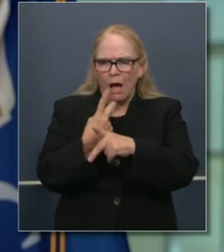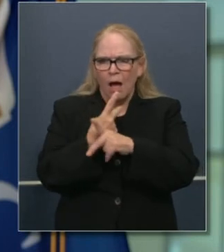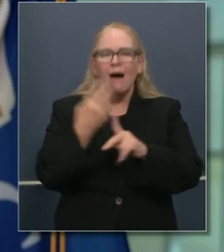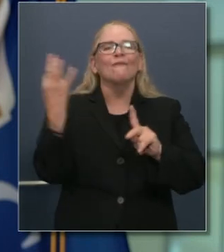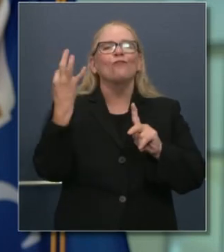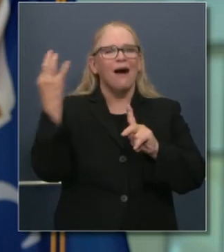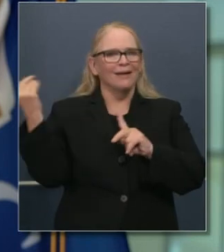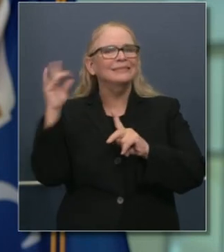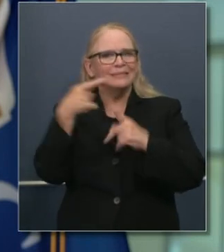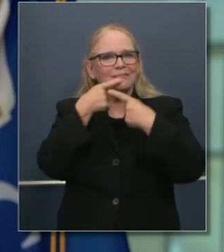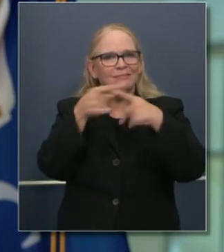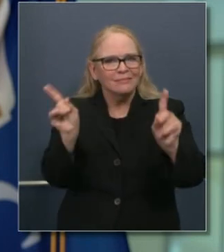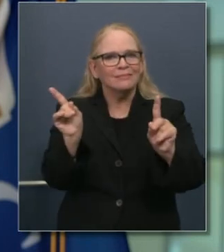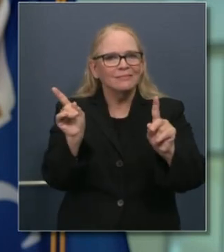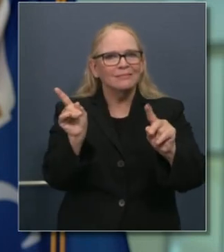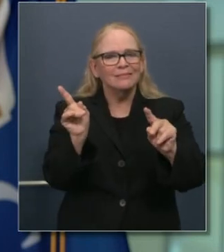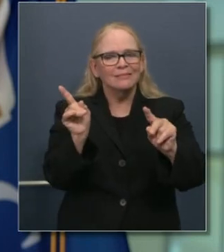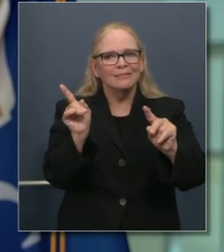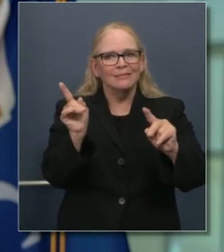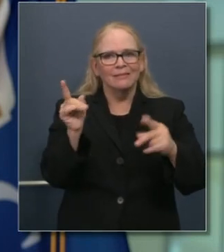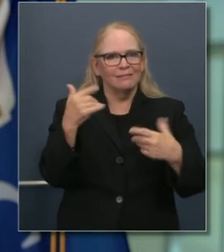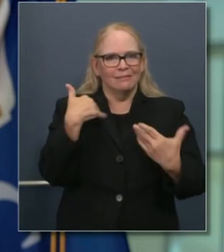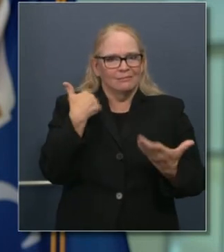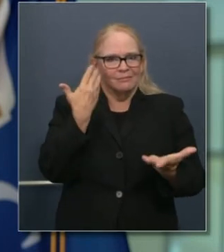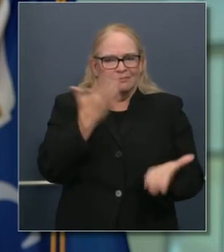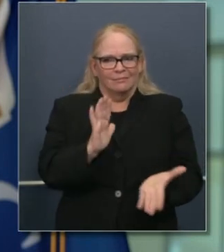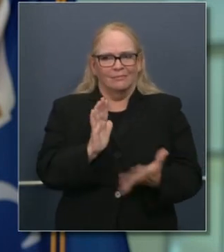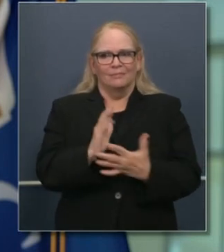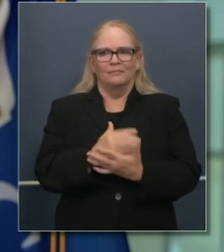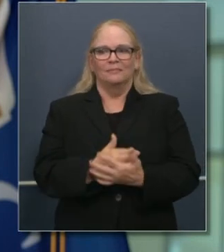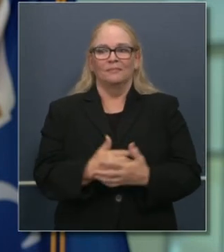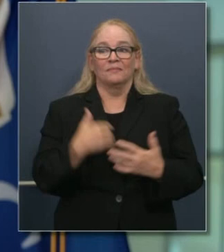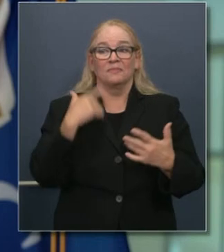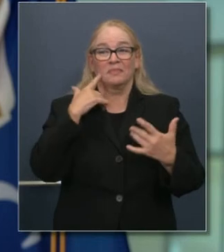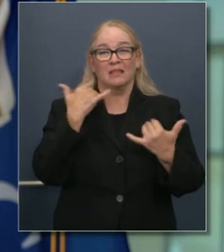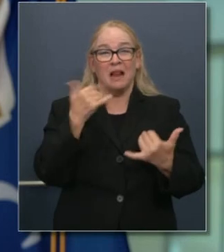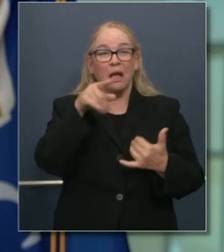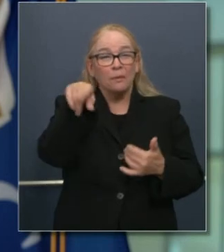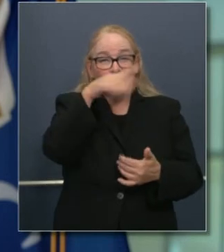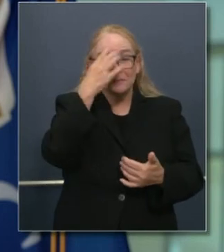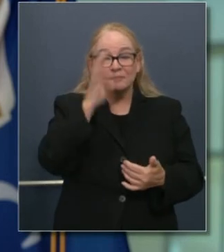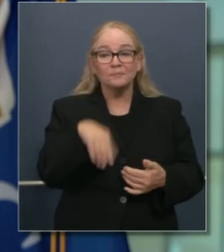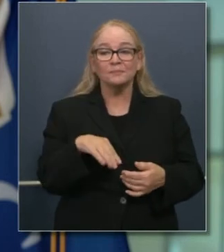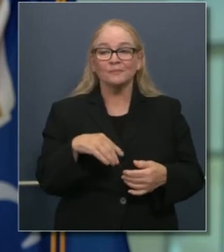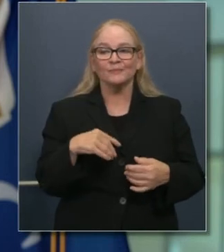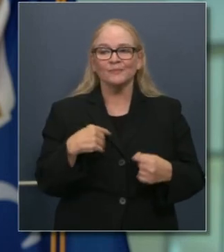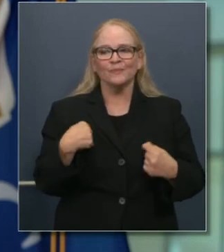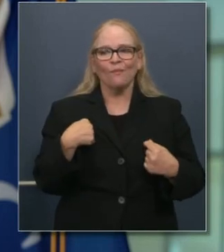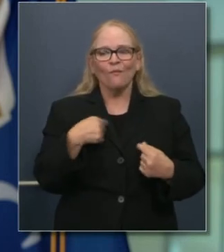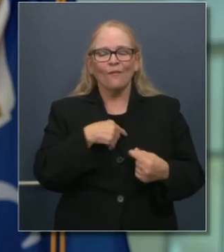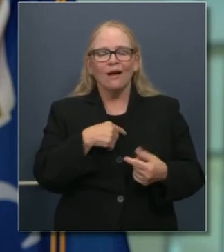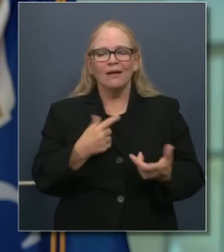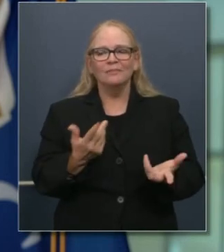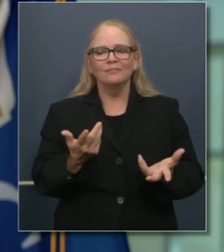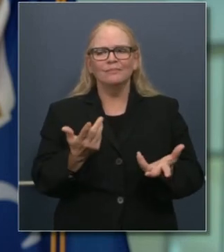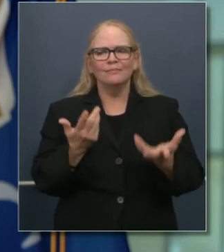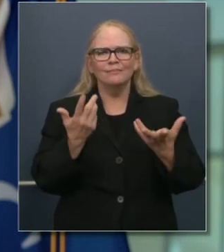últimos 14 días descubrimos esto después de la presentación. Y saben, creo que después de algo de tiempo,